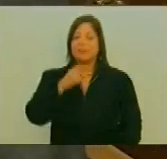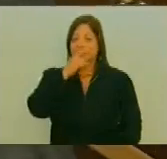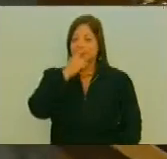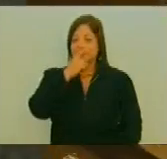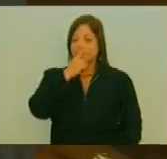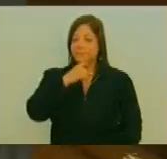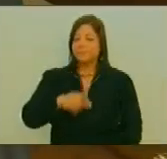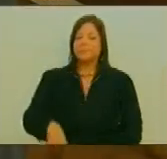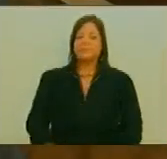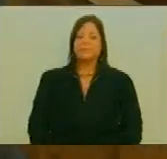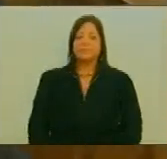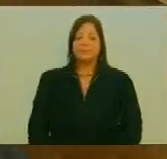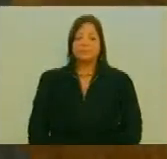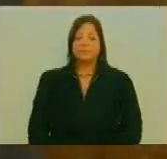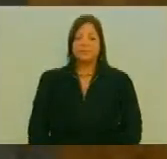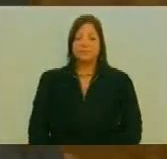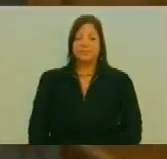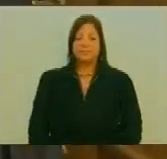Aplausos